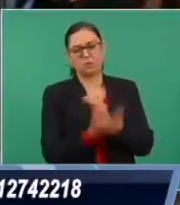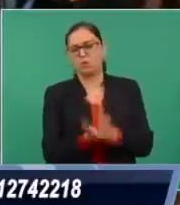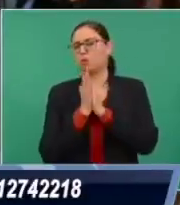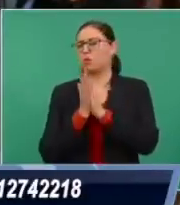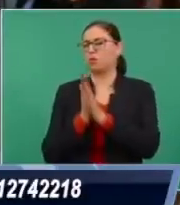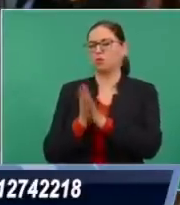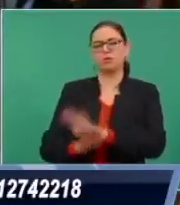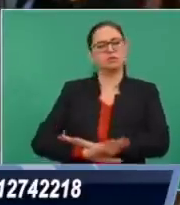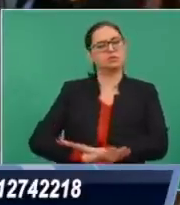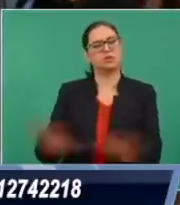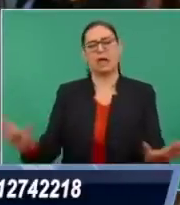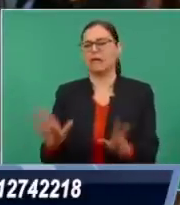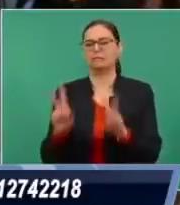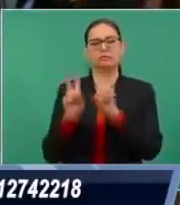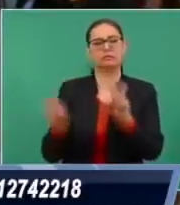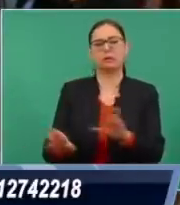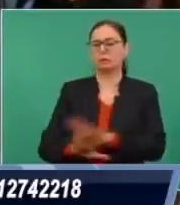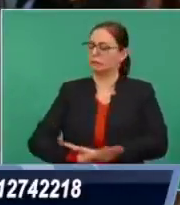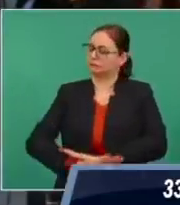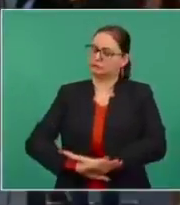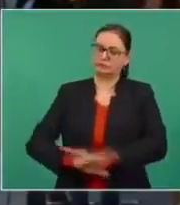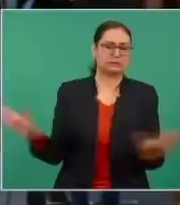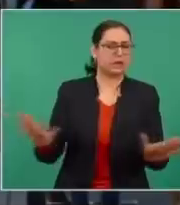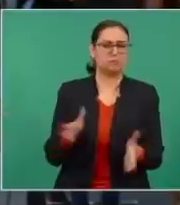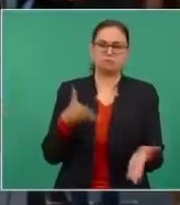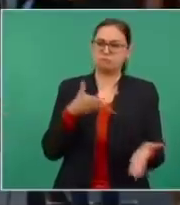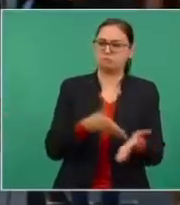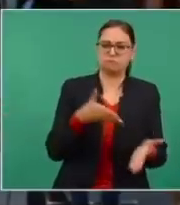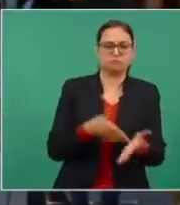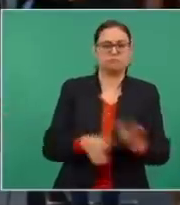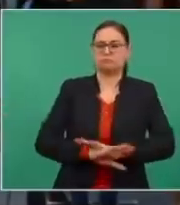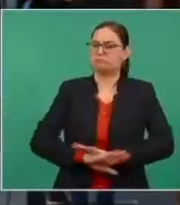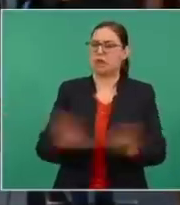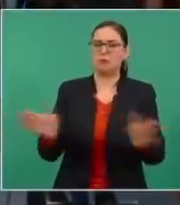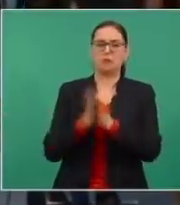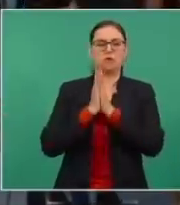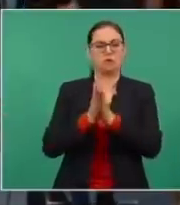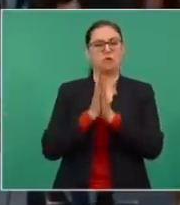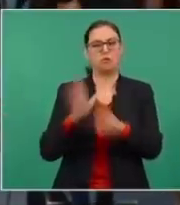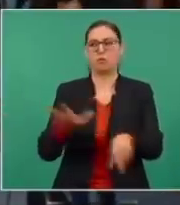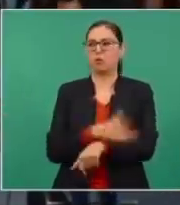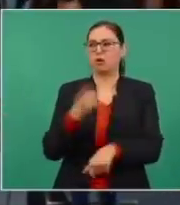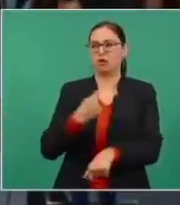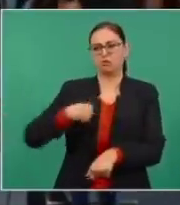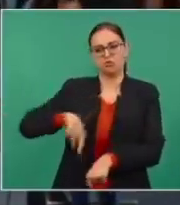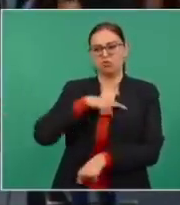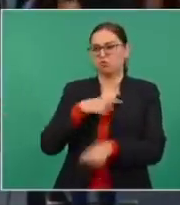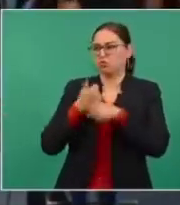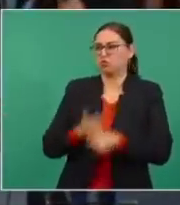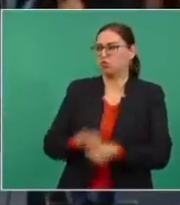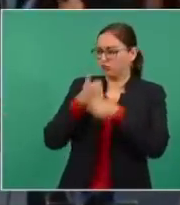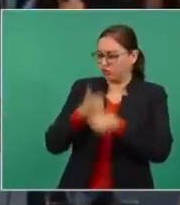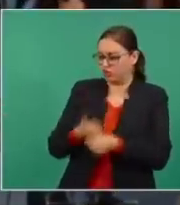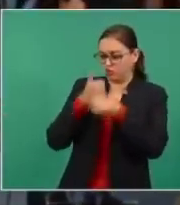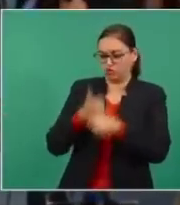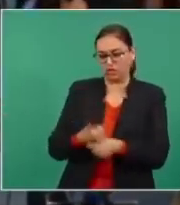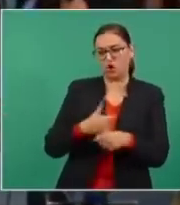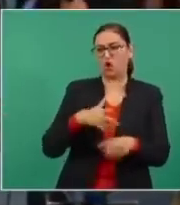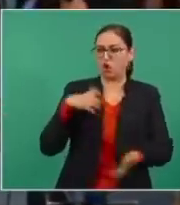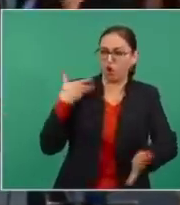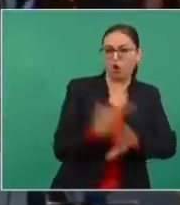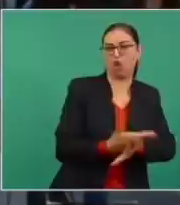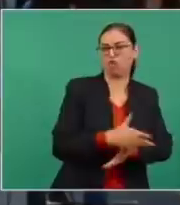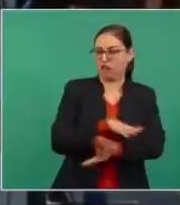estaban siendo acosados y hostigados las compañeras y los compañeros y temían que si lo abría otra vez se